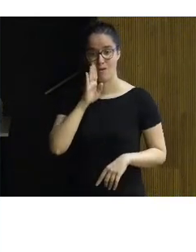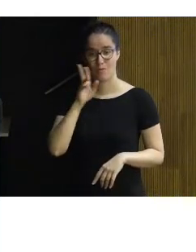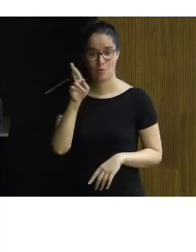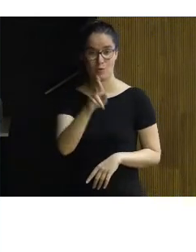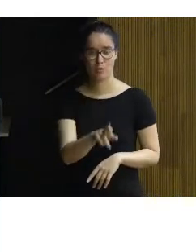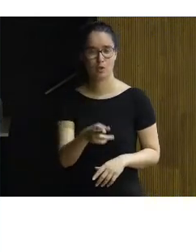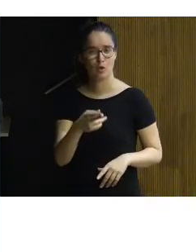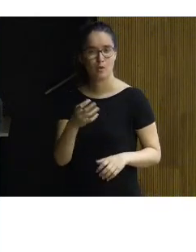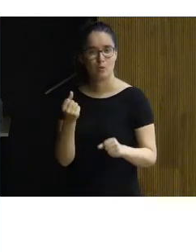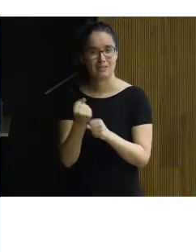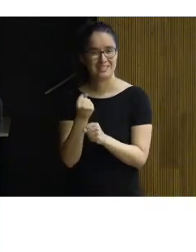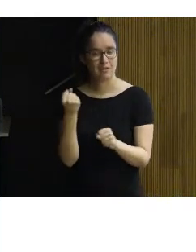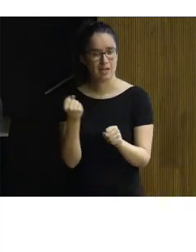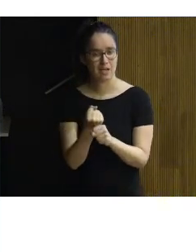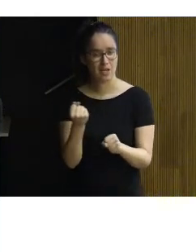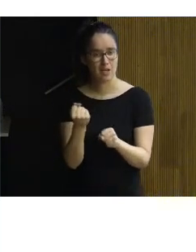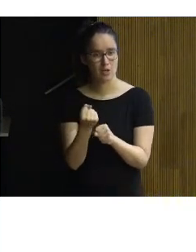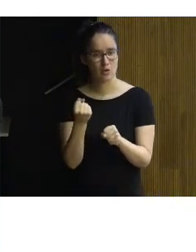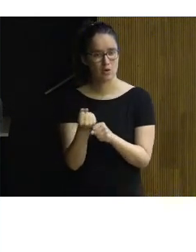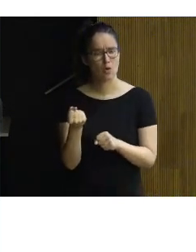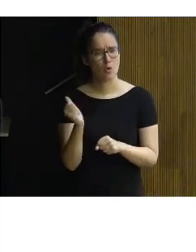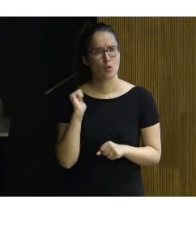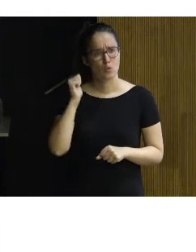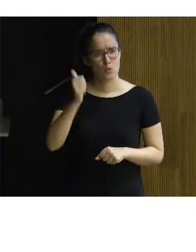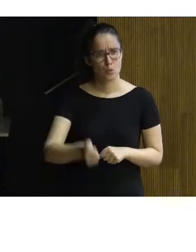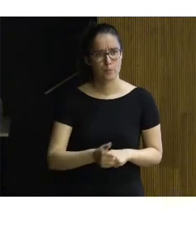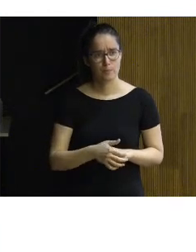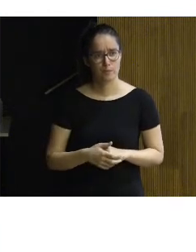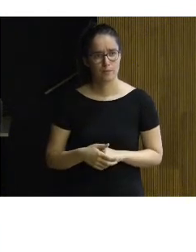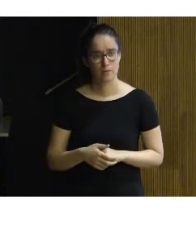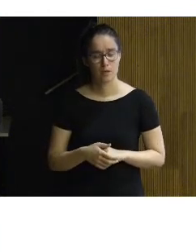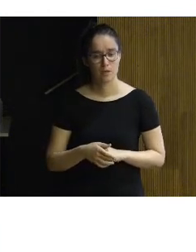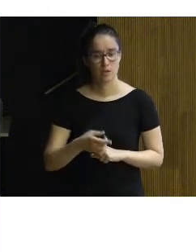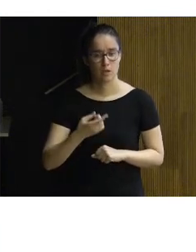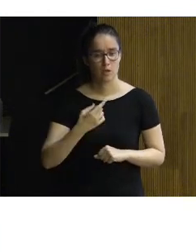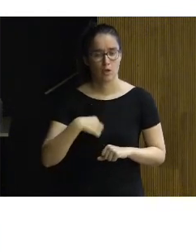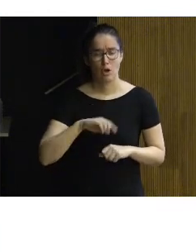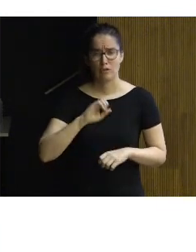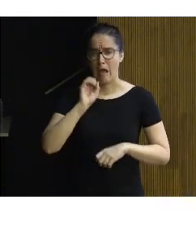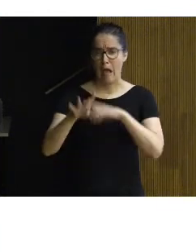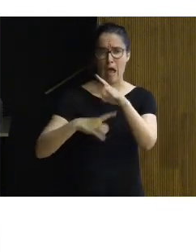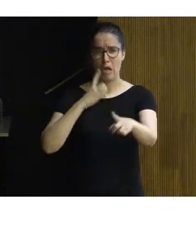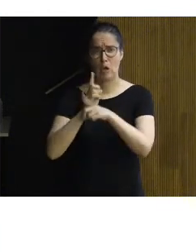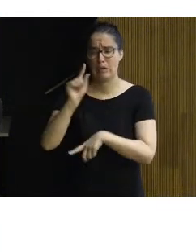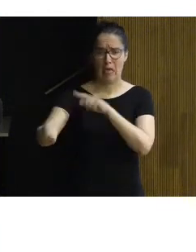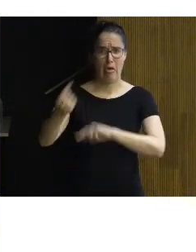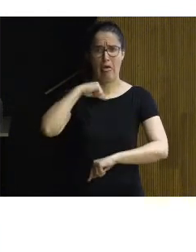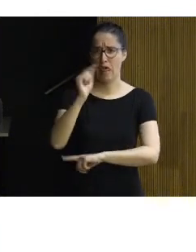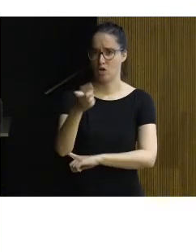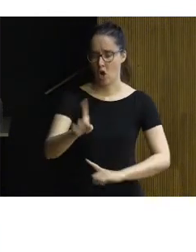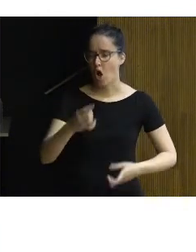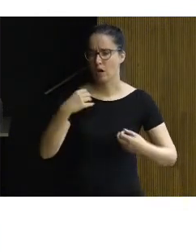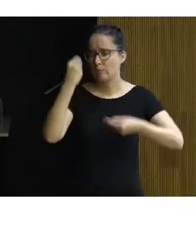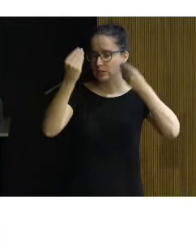repetido, pues hemos estado trabajando durante largo tiempo. No nos hemos tirado los trastos a la cabeza, aunque en algún momento lo hayáis pensado.